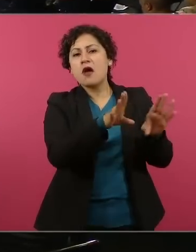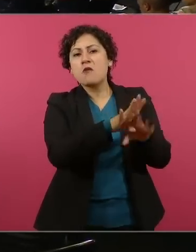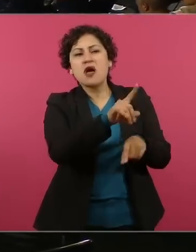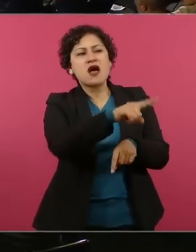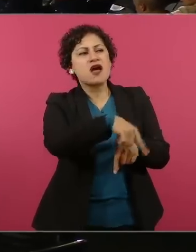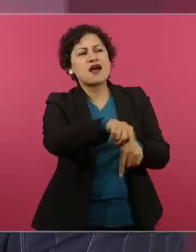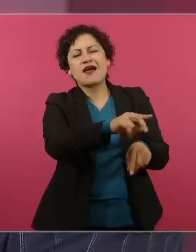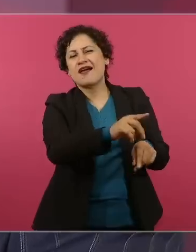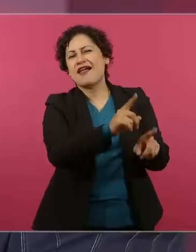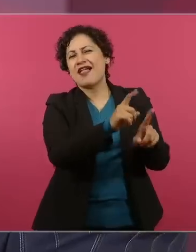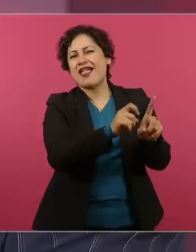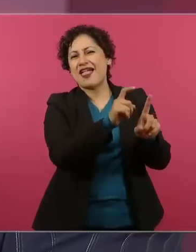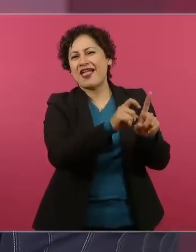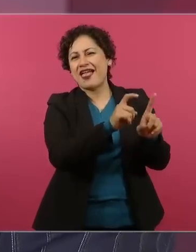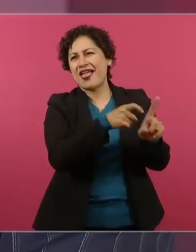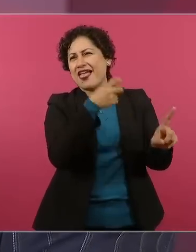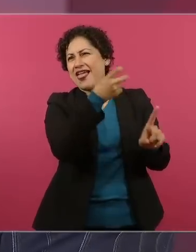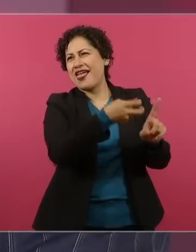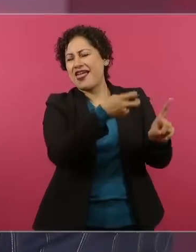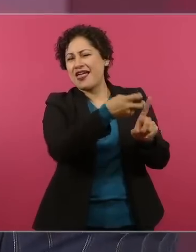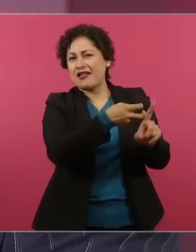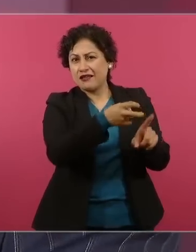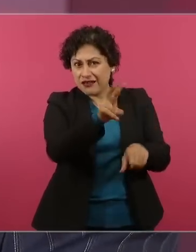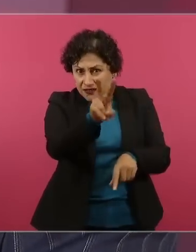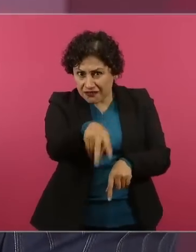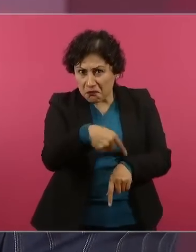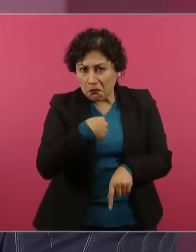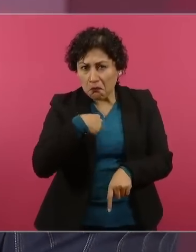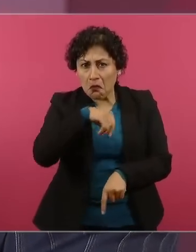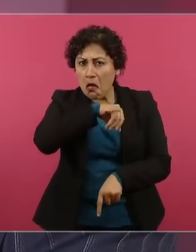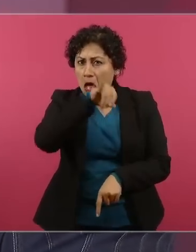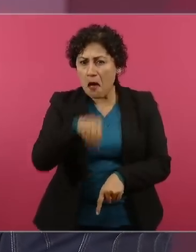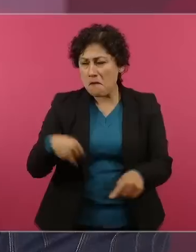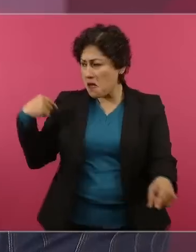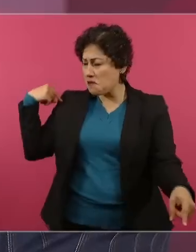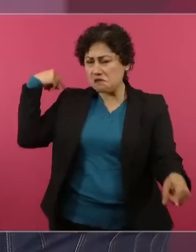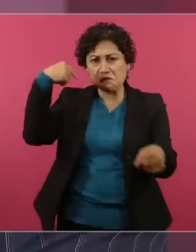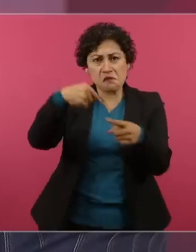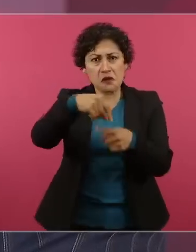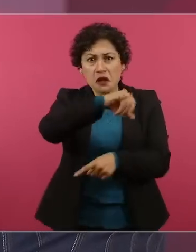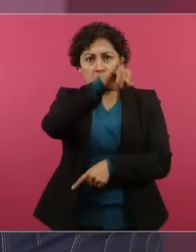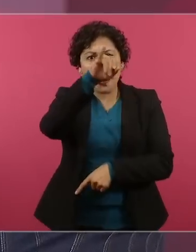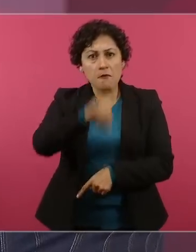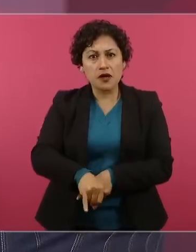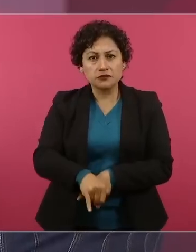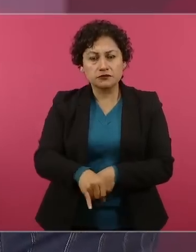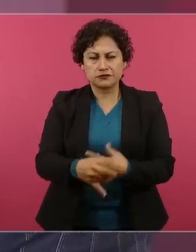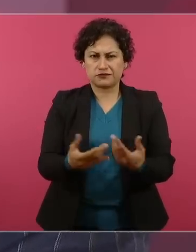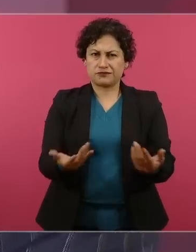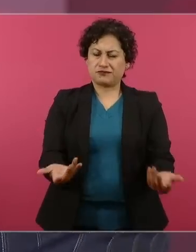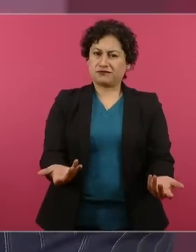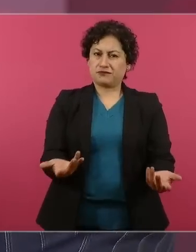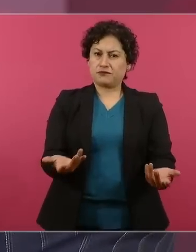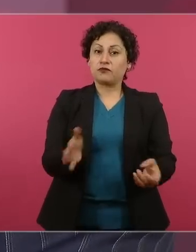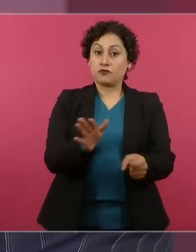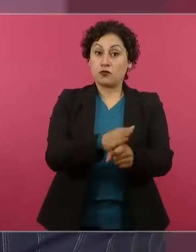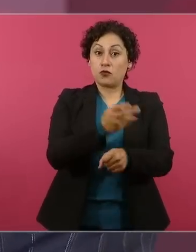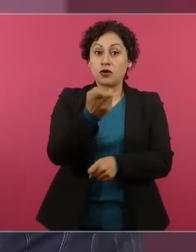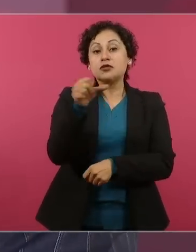Por eso quería iniciar esta conferencia de esa forma.